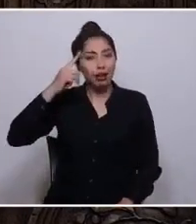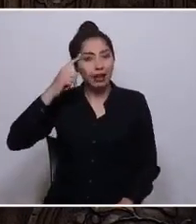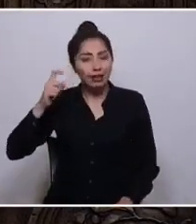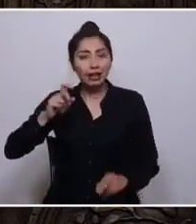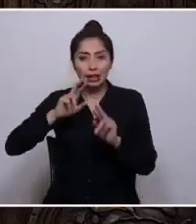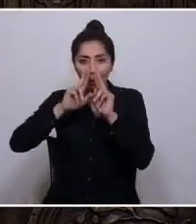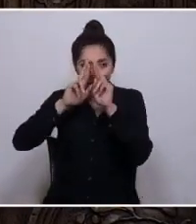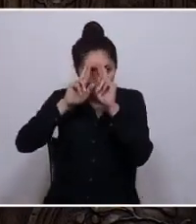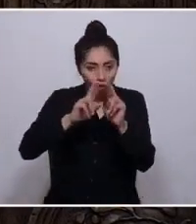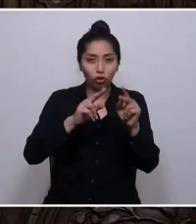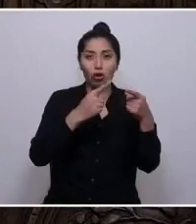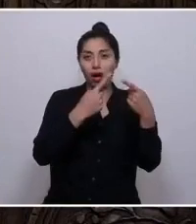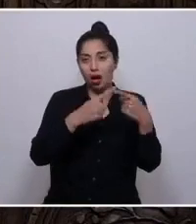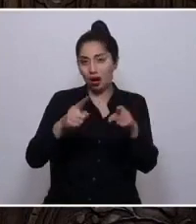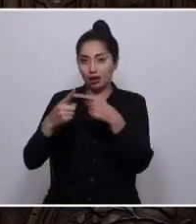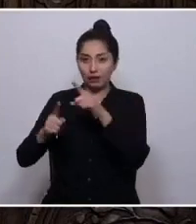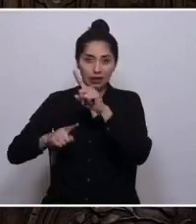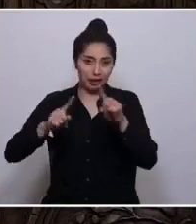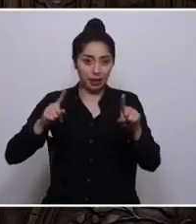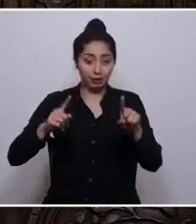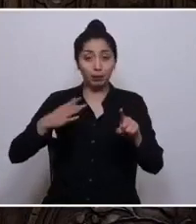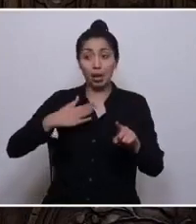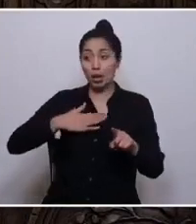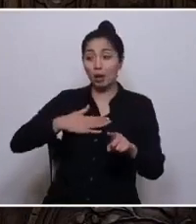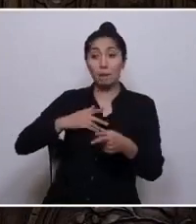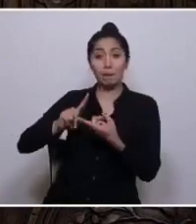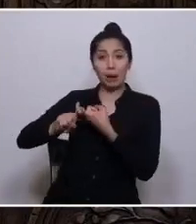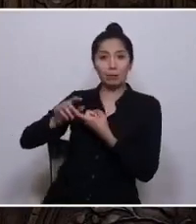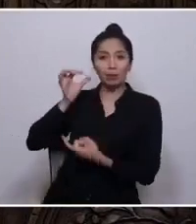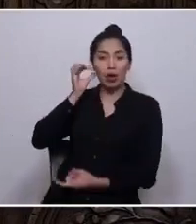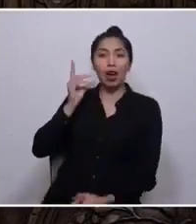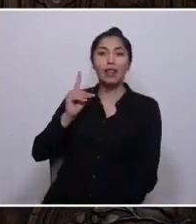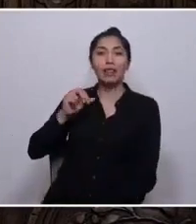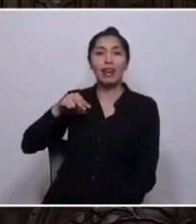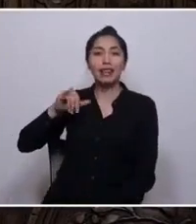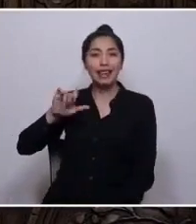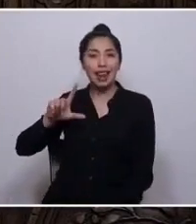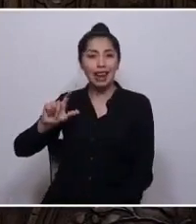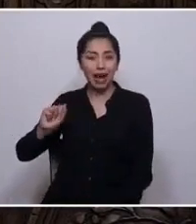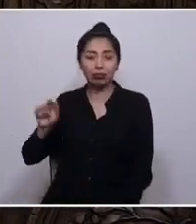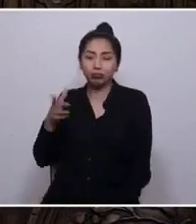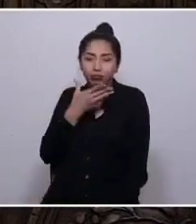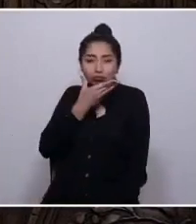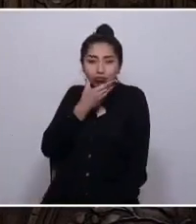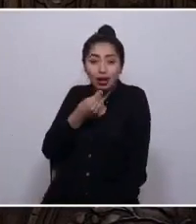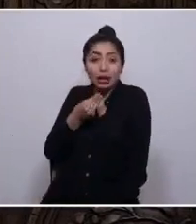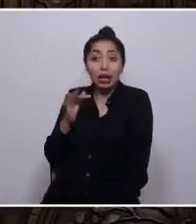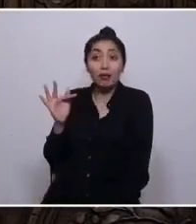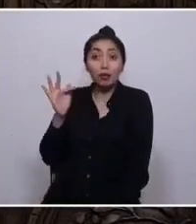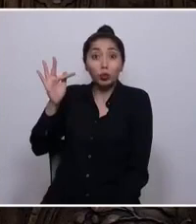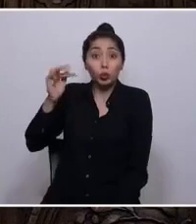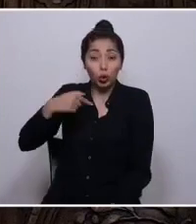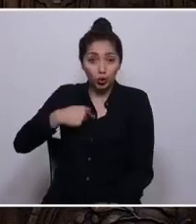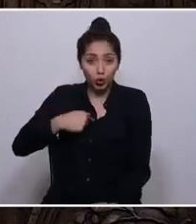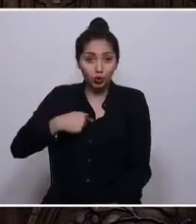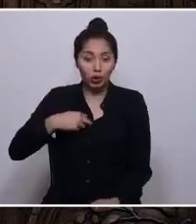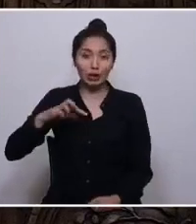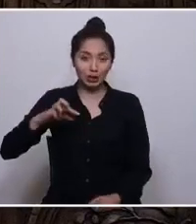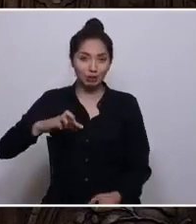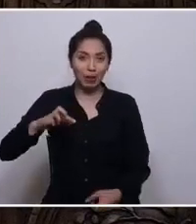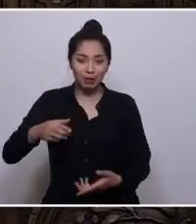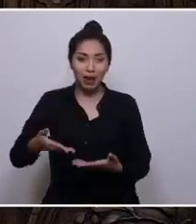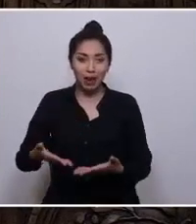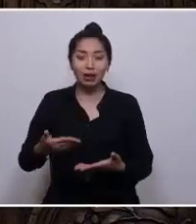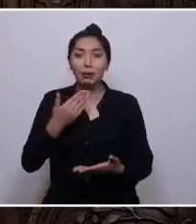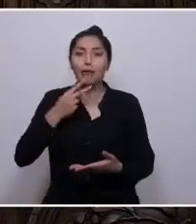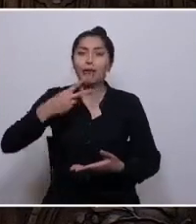Como marido de una maravillosa mujer, Daniela Cid Paz, y en el futuro como padre, valoro a la